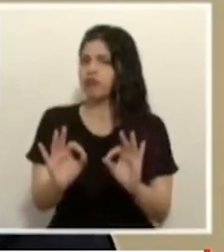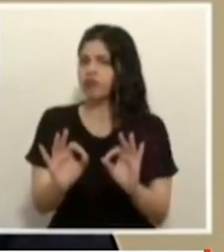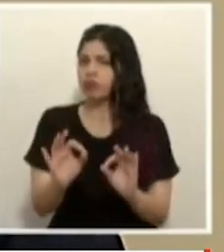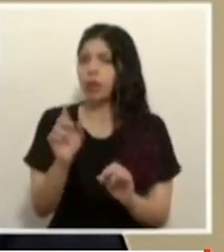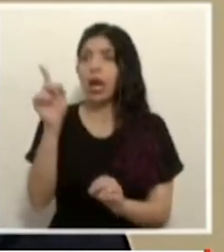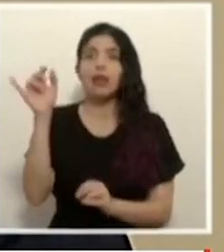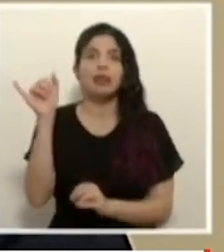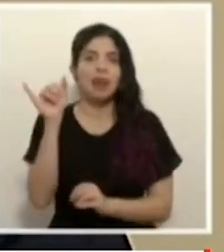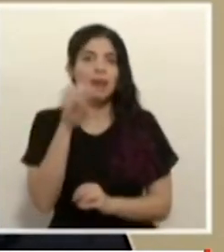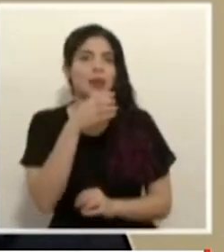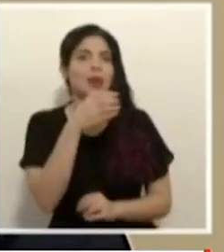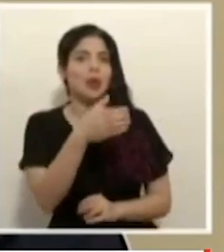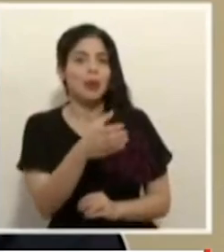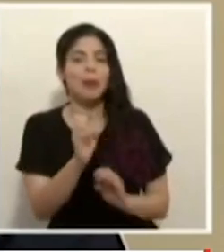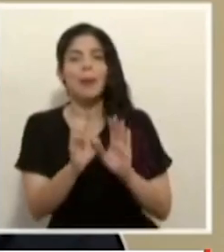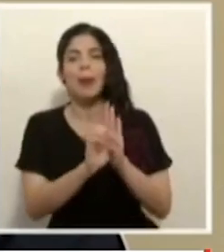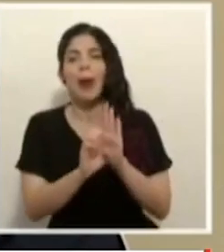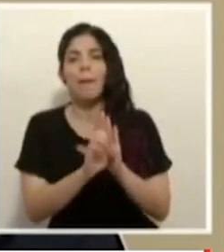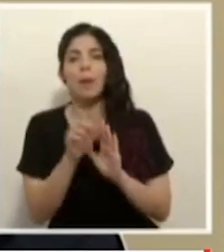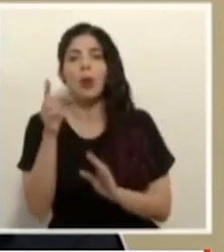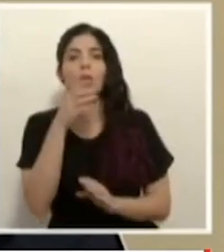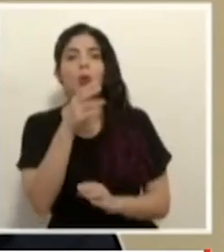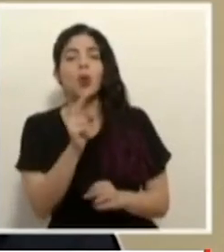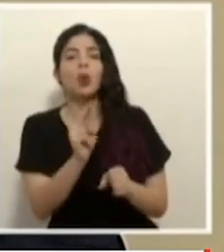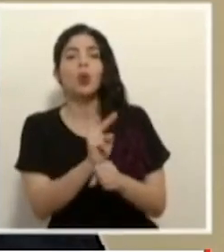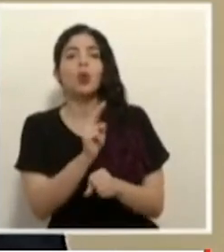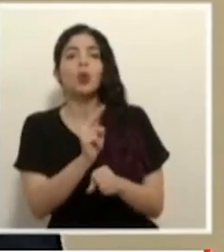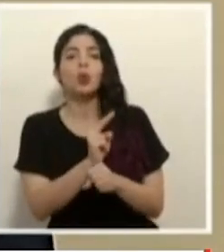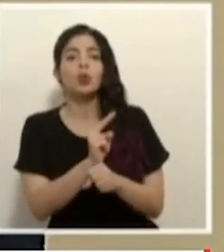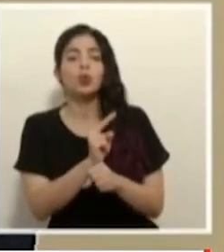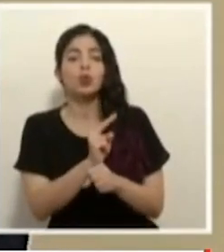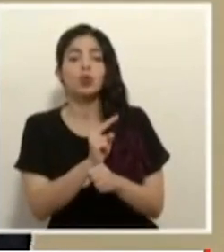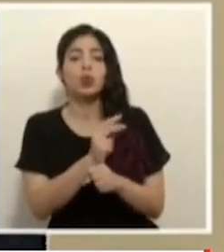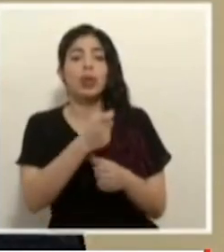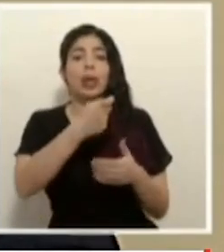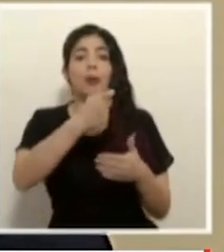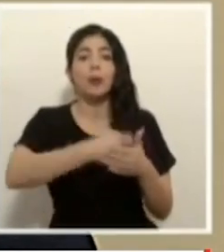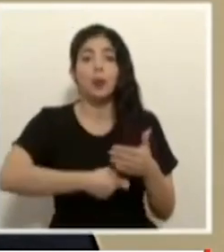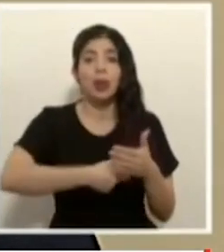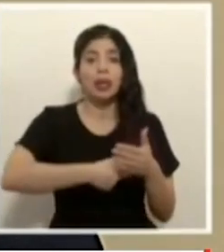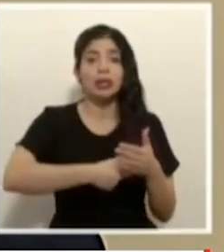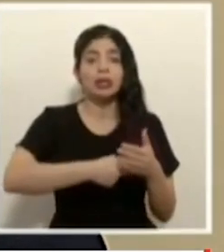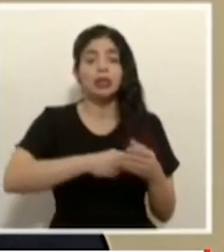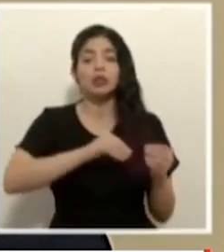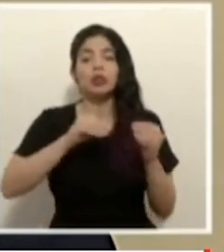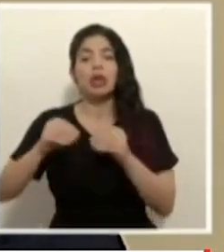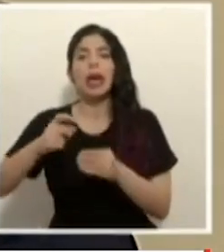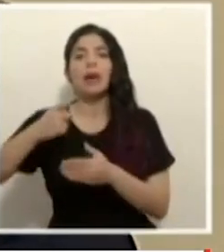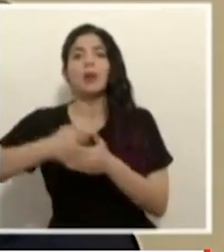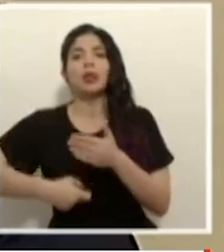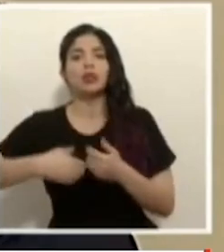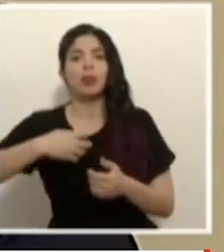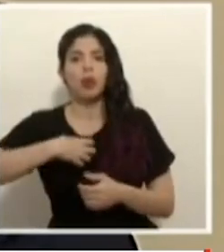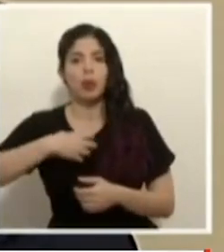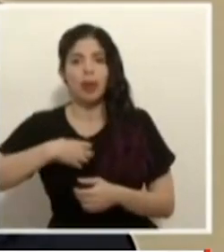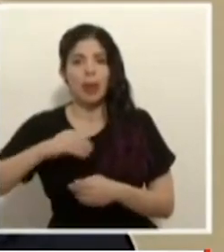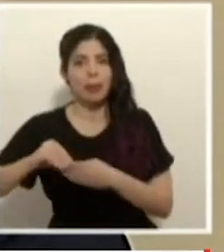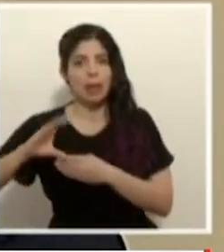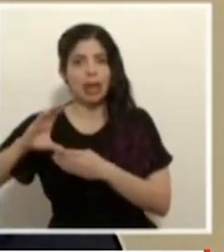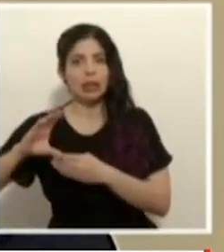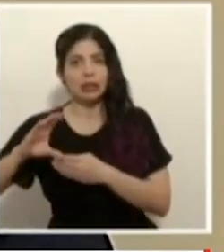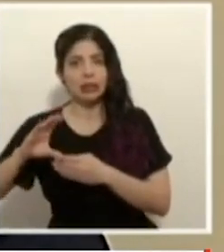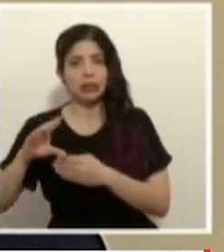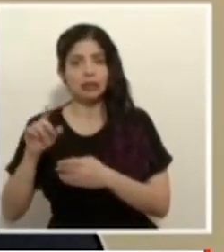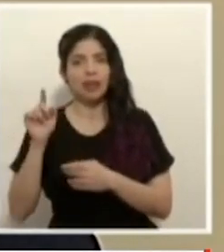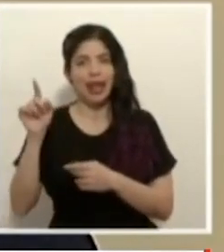recomendaron por ejemplo el uso de pasar la parte tributaria más a los impuestos de propiedad y creo que ese